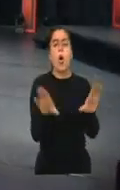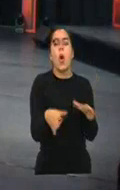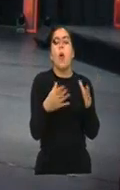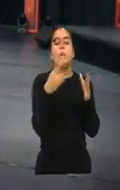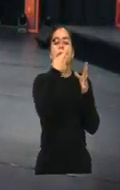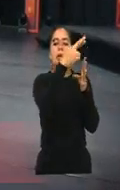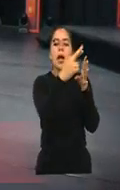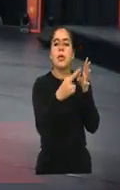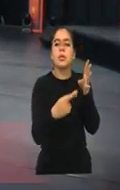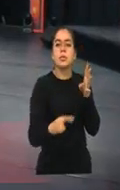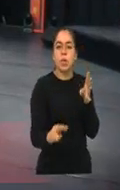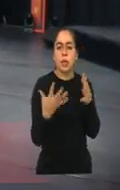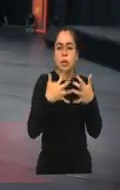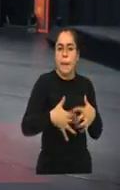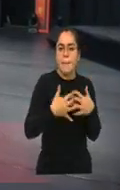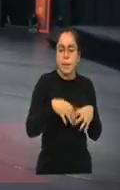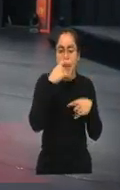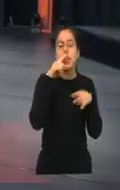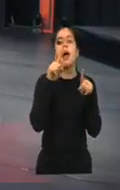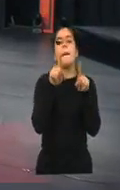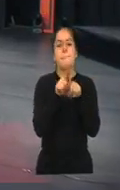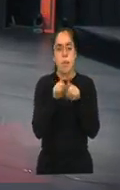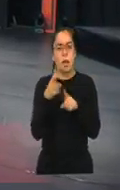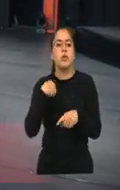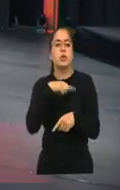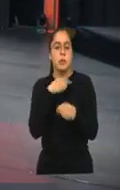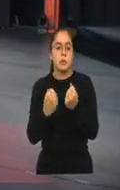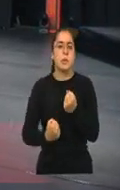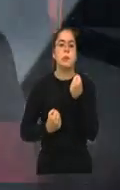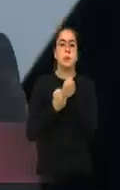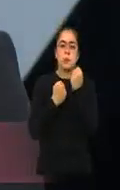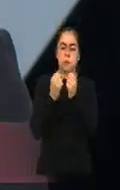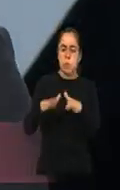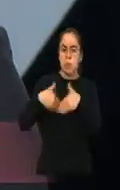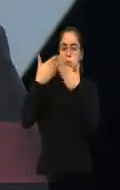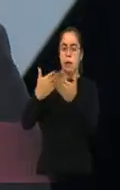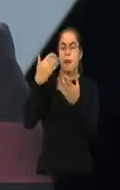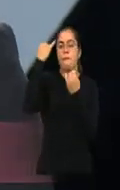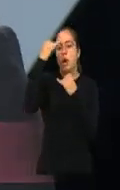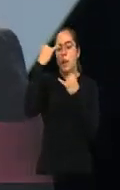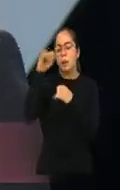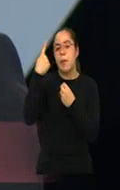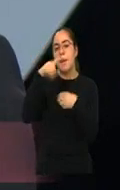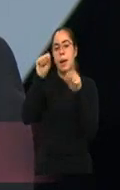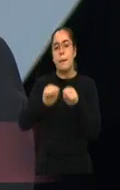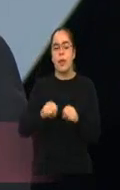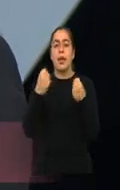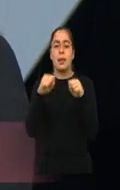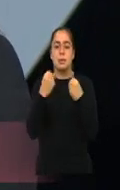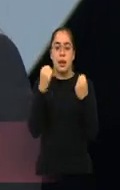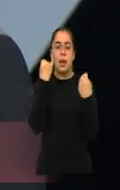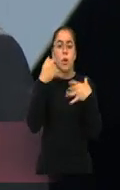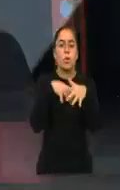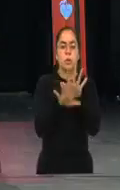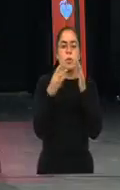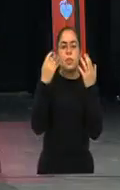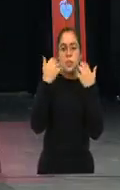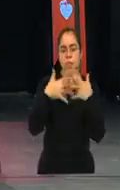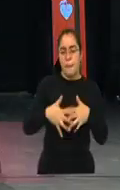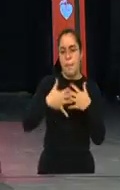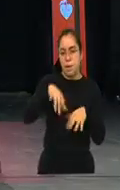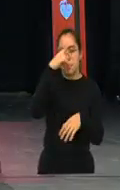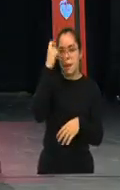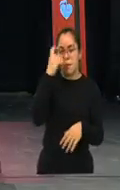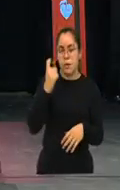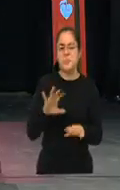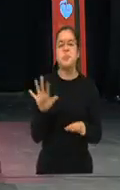acumulando en el Ministerio de Trabajo, vamos a apoyar con ello también. El objetivo sería que a finales de abril, el 27, 28 de abril, tengamos